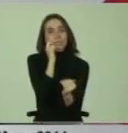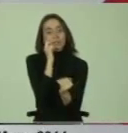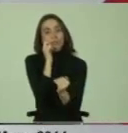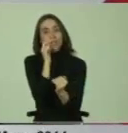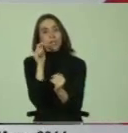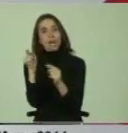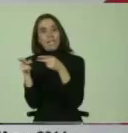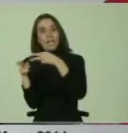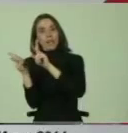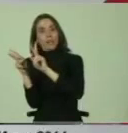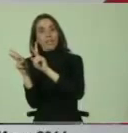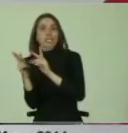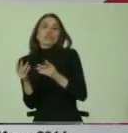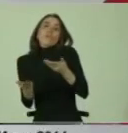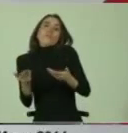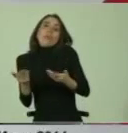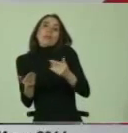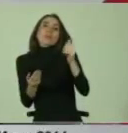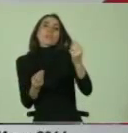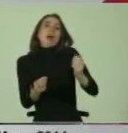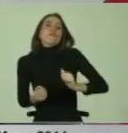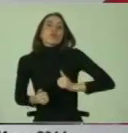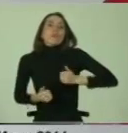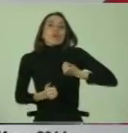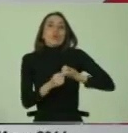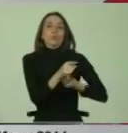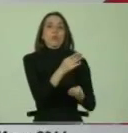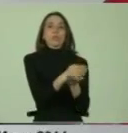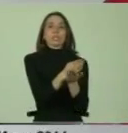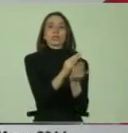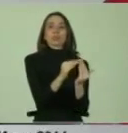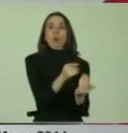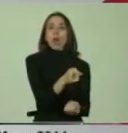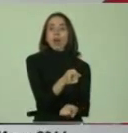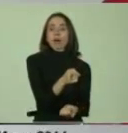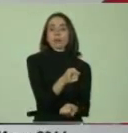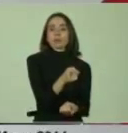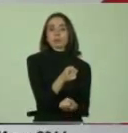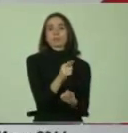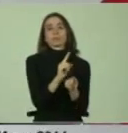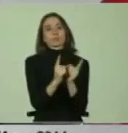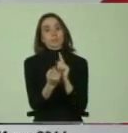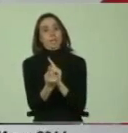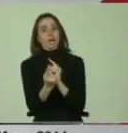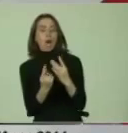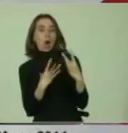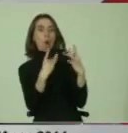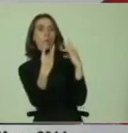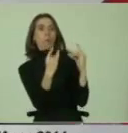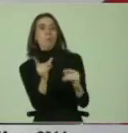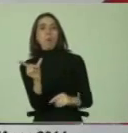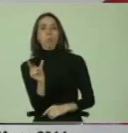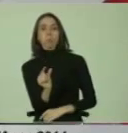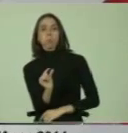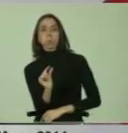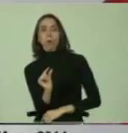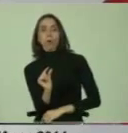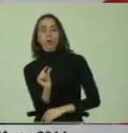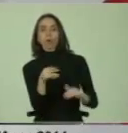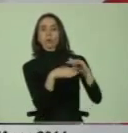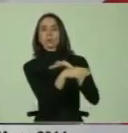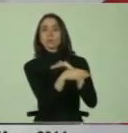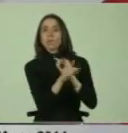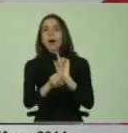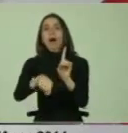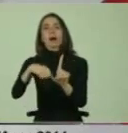ejercicio del derecho a la buena voluntad de las escuelas. Yo creo que esto además conlleva cupos limitados. ¿Qué pasa con